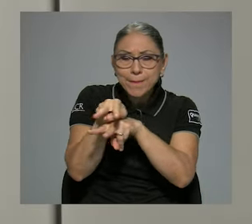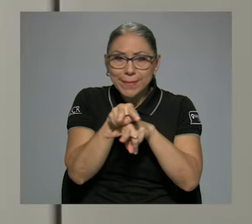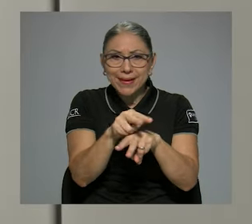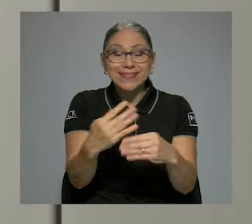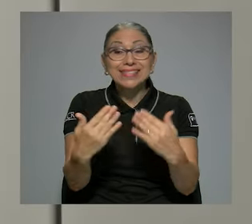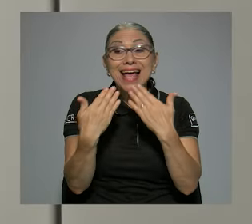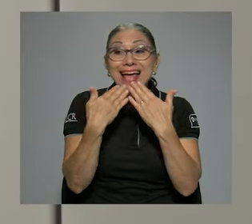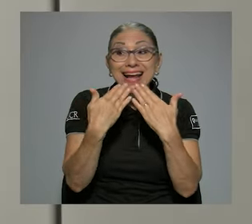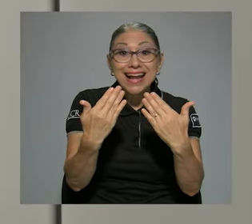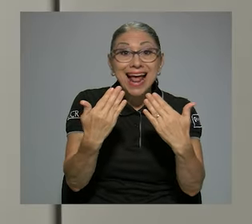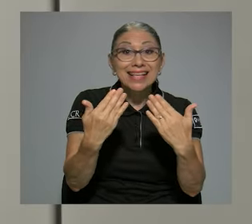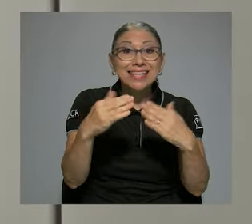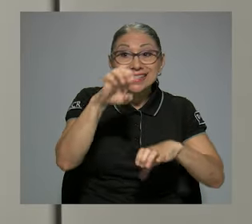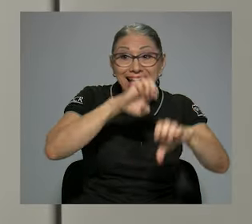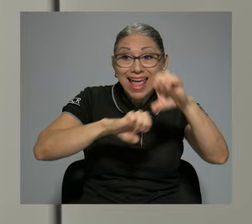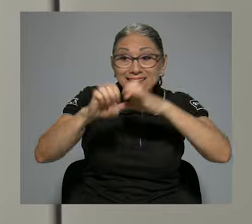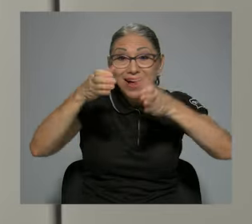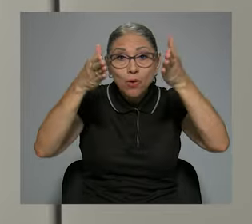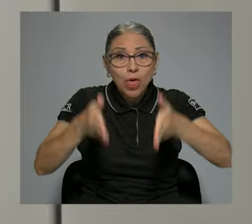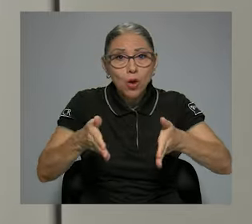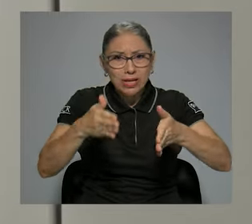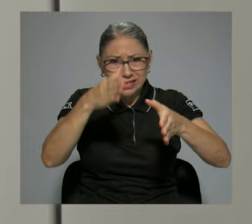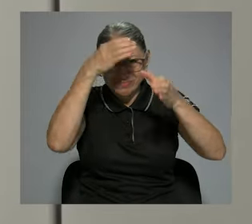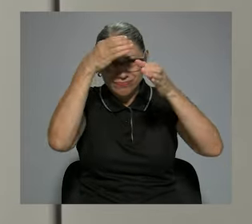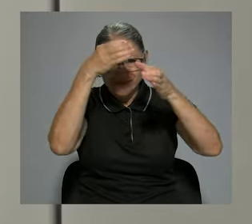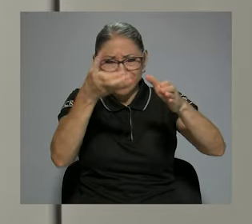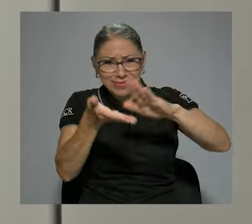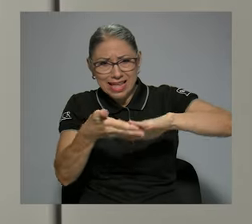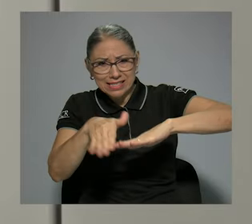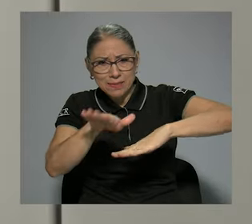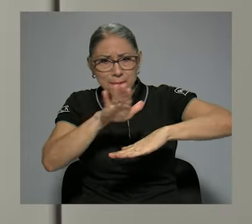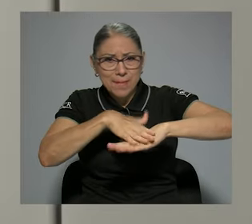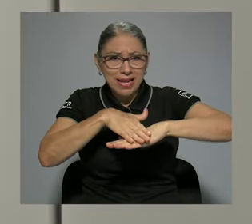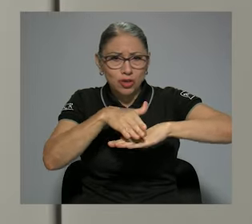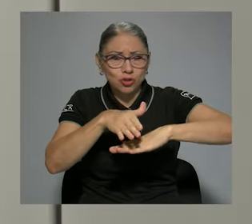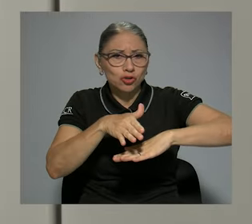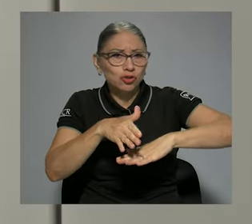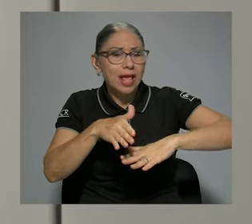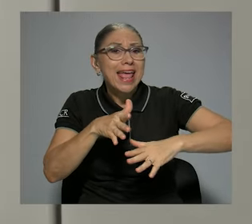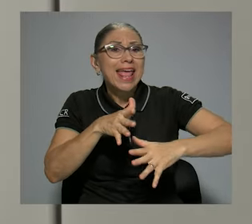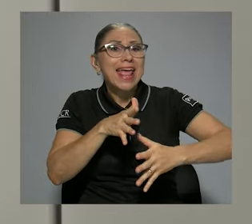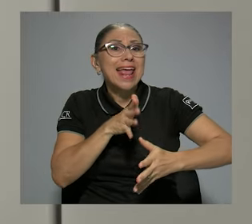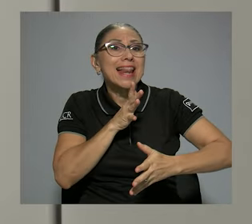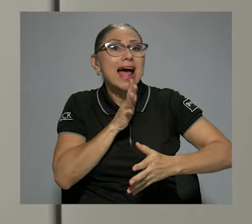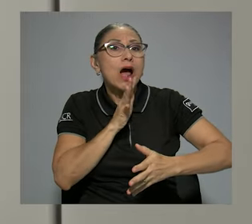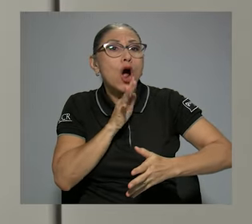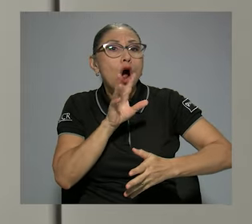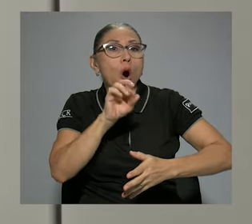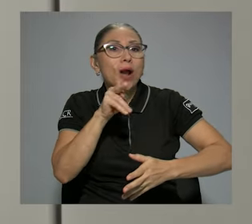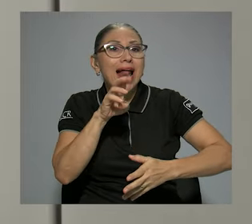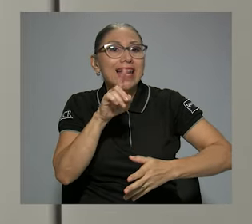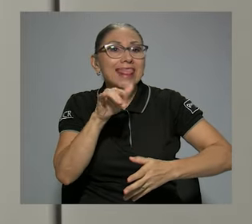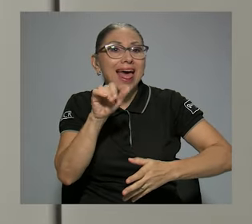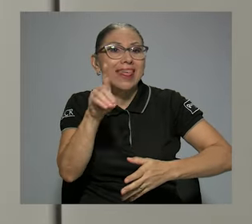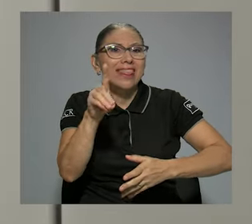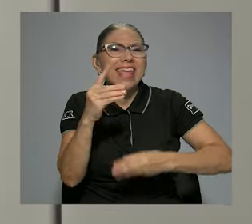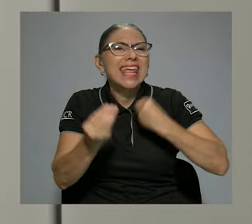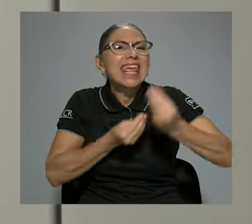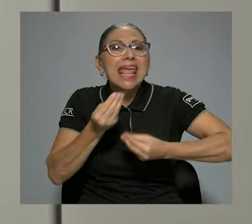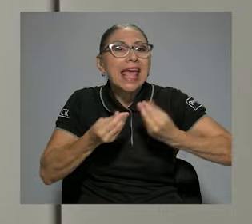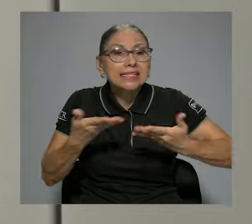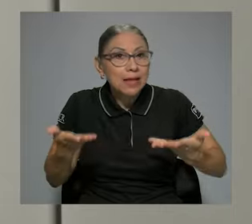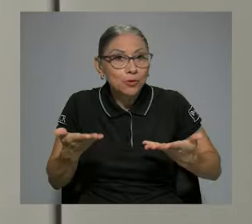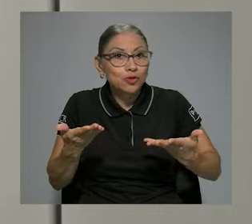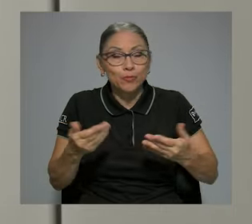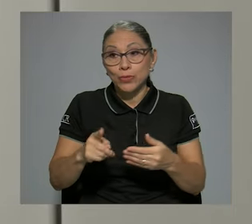gracias a nuestros evaluadores expertos en la oralidad. Lo que hacemos es